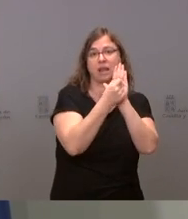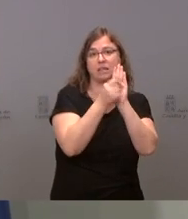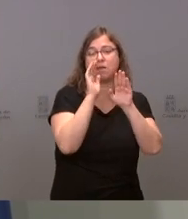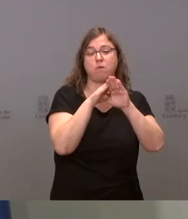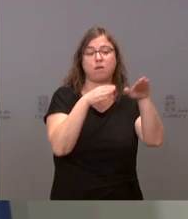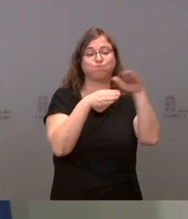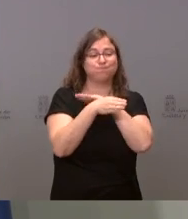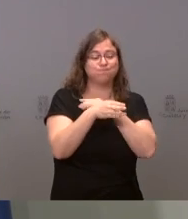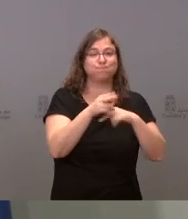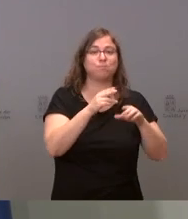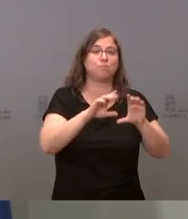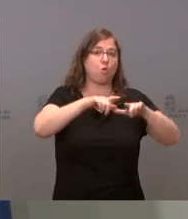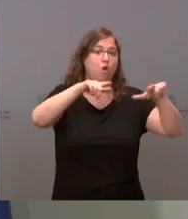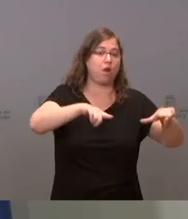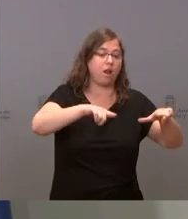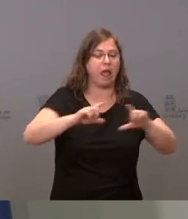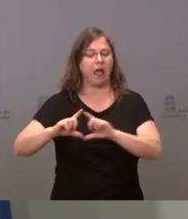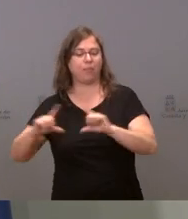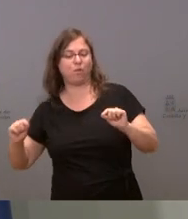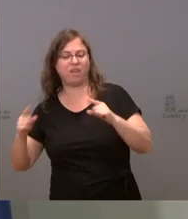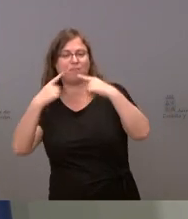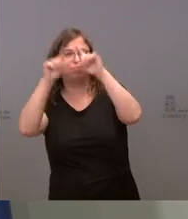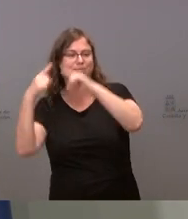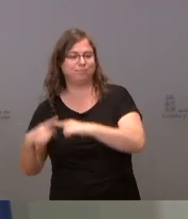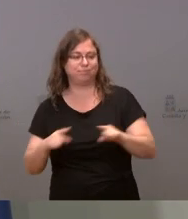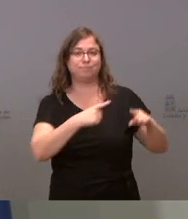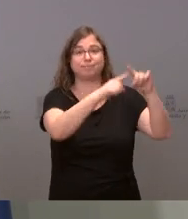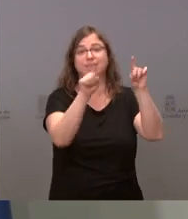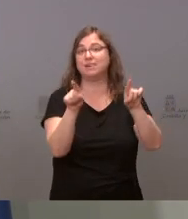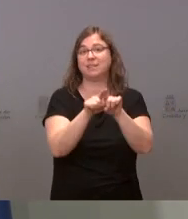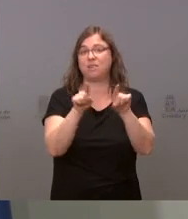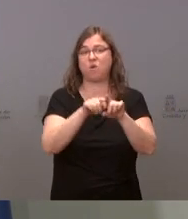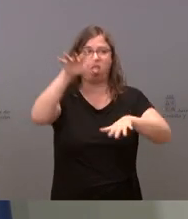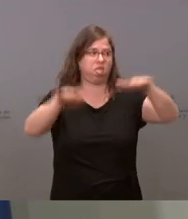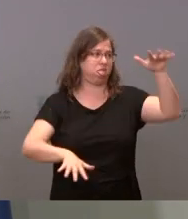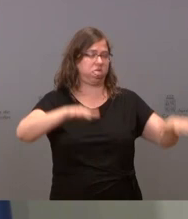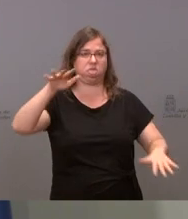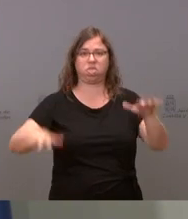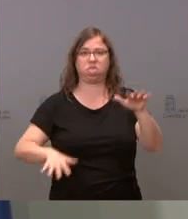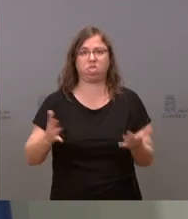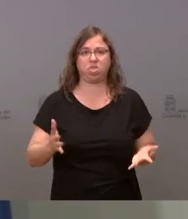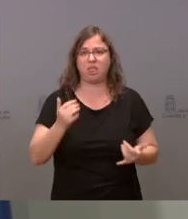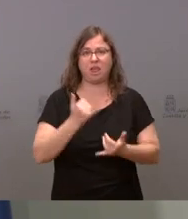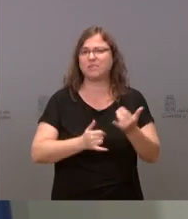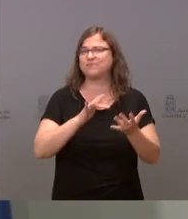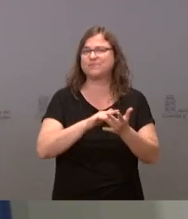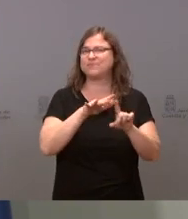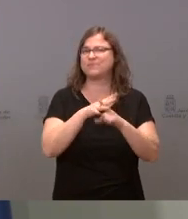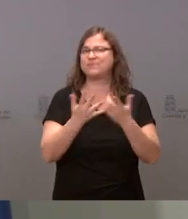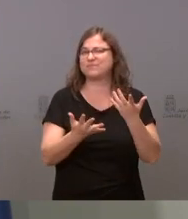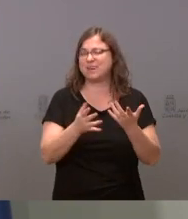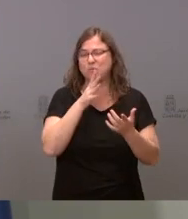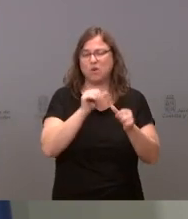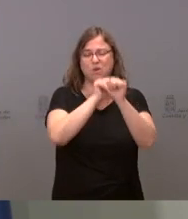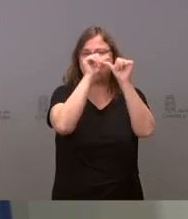en unos locales, pero si están en Andalucía tienen otros. Es una vez más el triunfo de la desigualdad al que nos lleva esta manera de gestionar